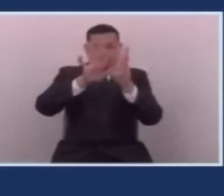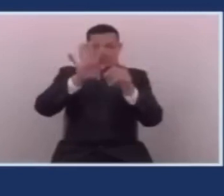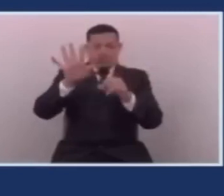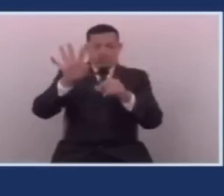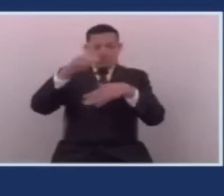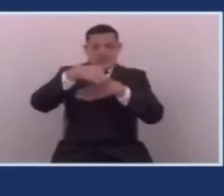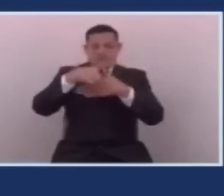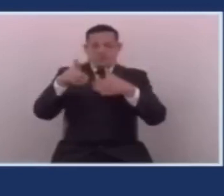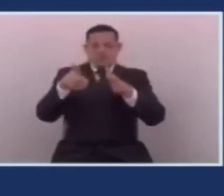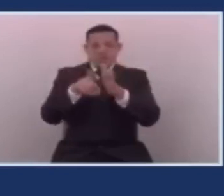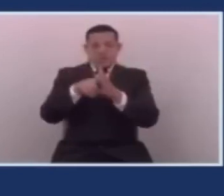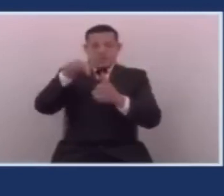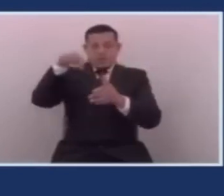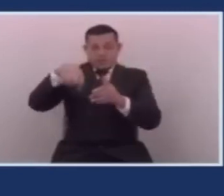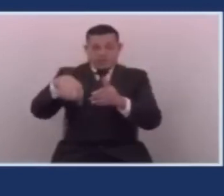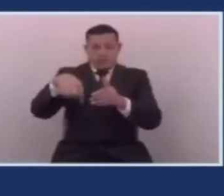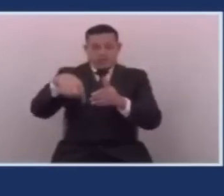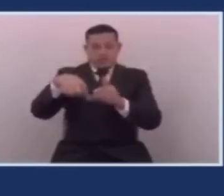diputados que estamos acá.